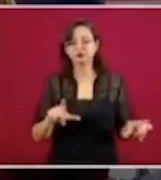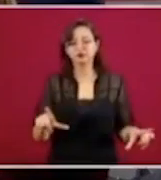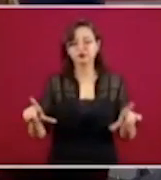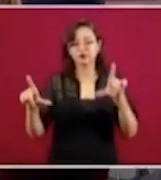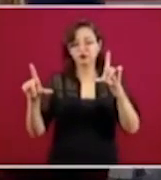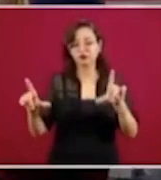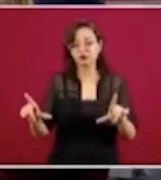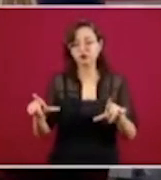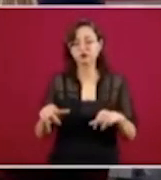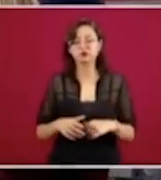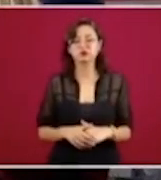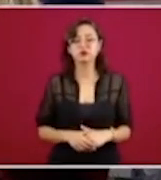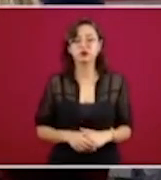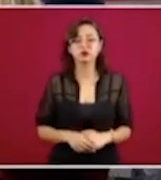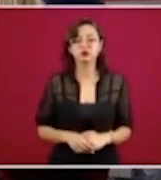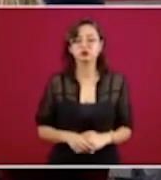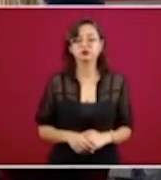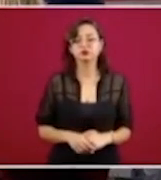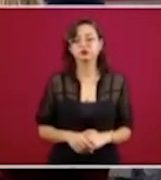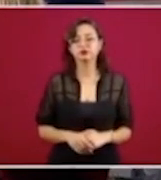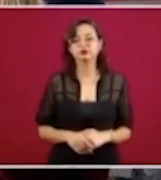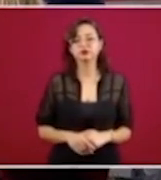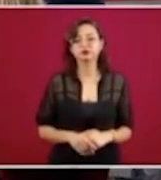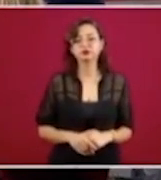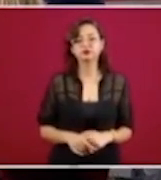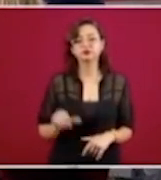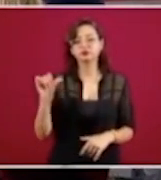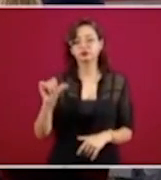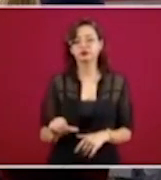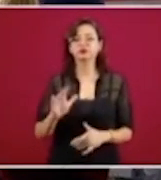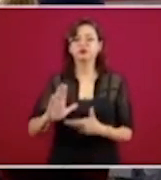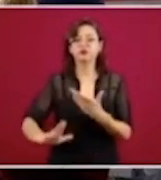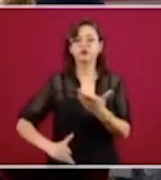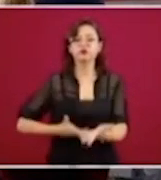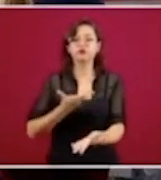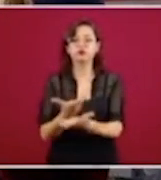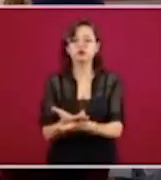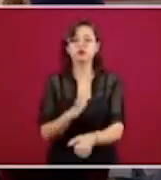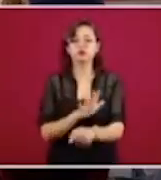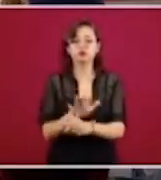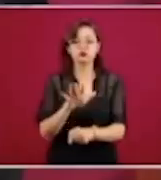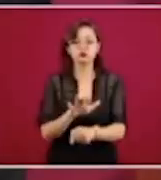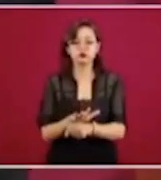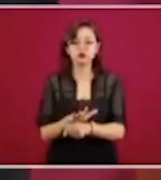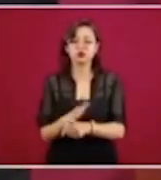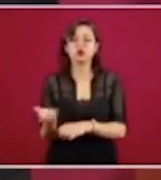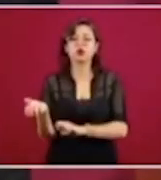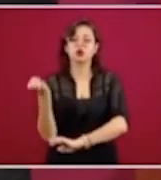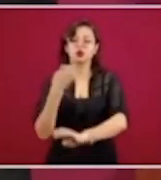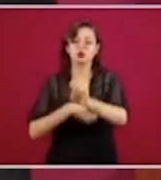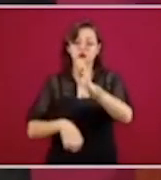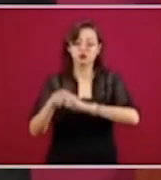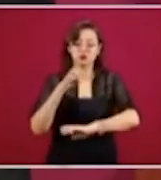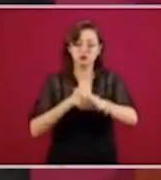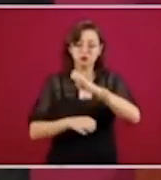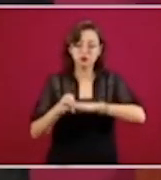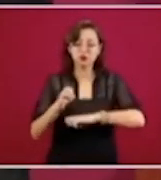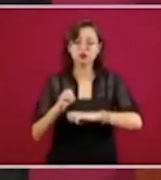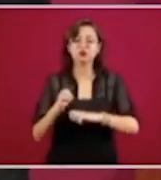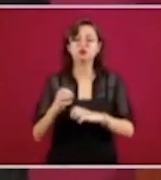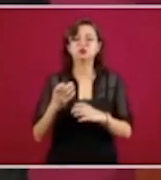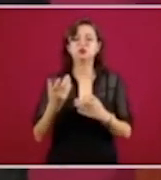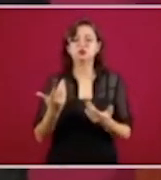El planteamiento que se está presentando el día de hoy es que a las empresas que hayan